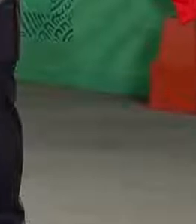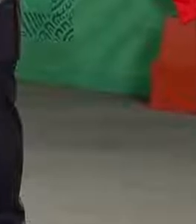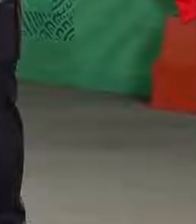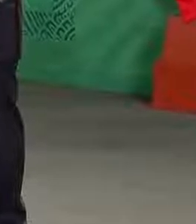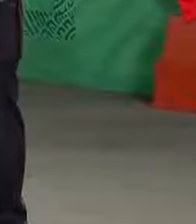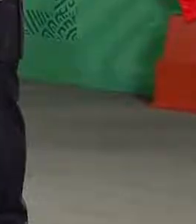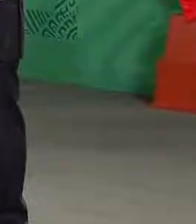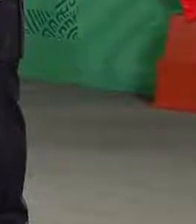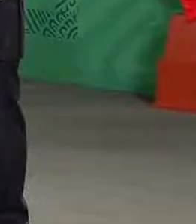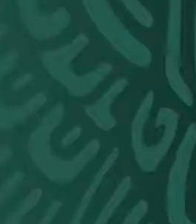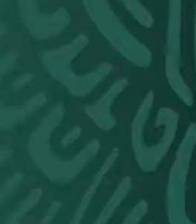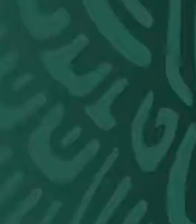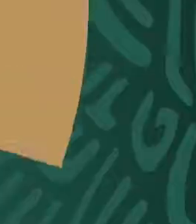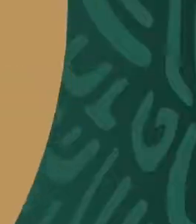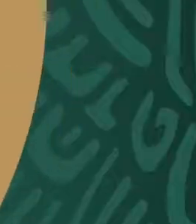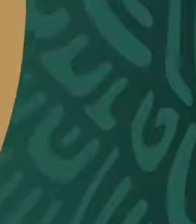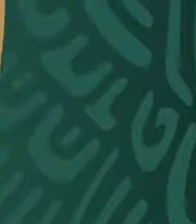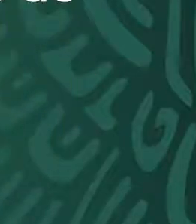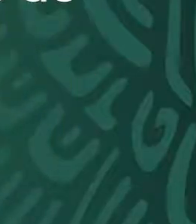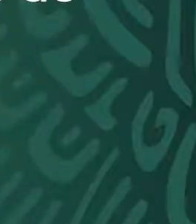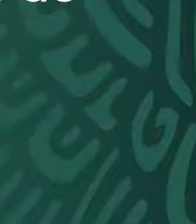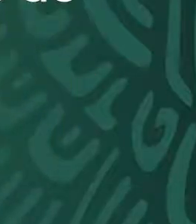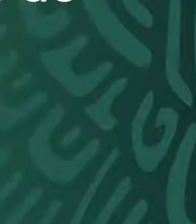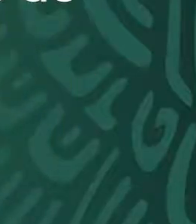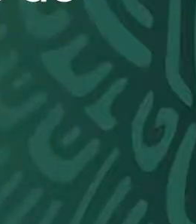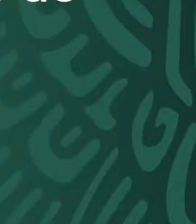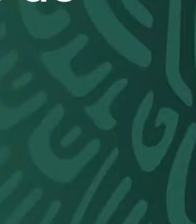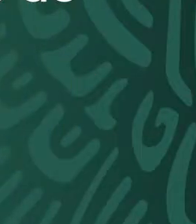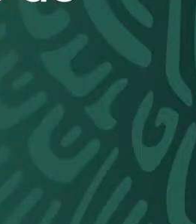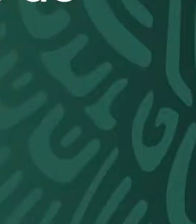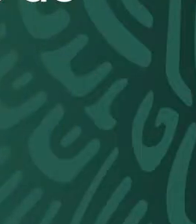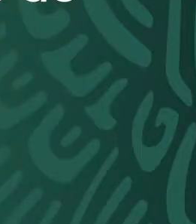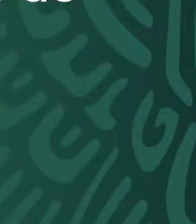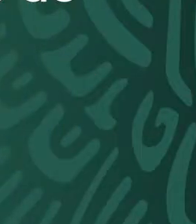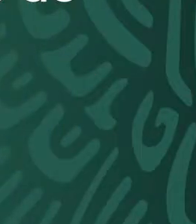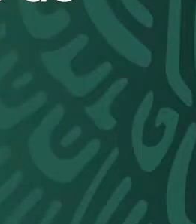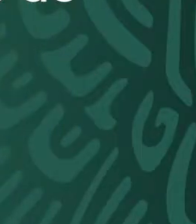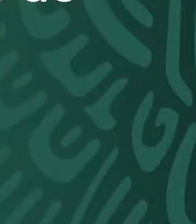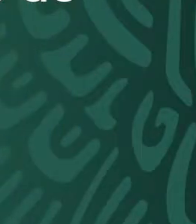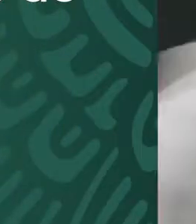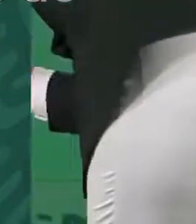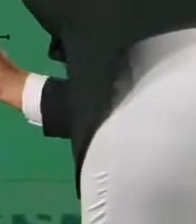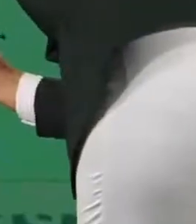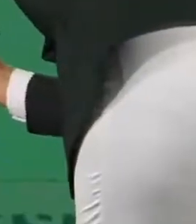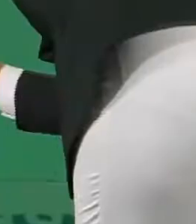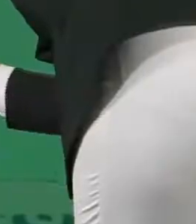Nacional para fomentar entre la población el uso eficaz y seguro de la vacuna.